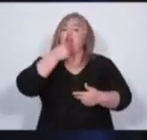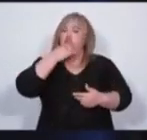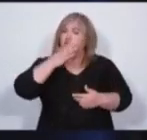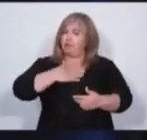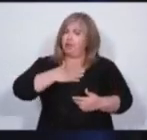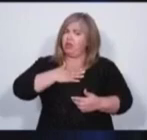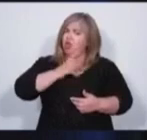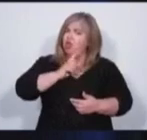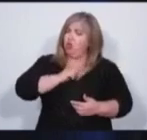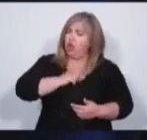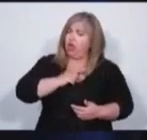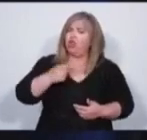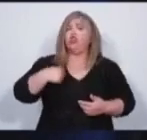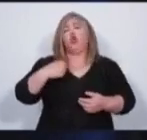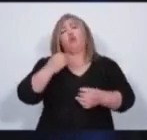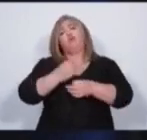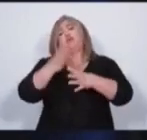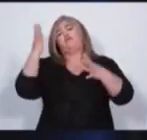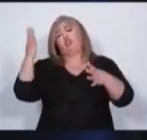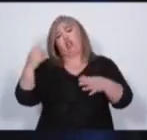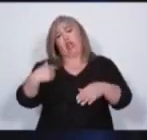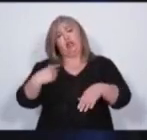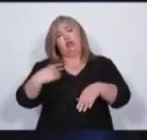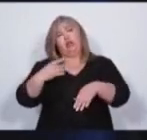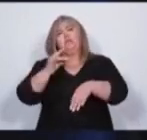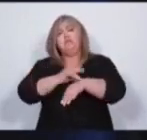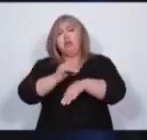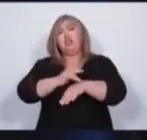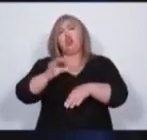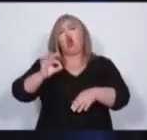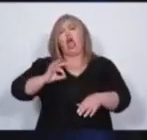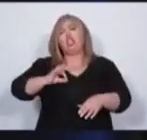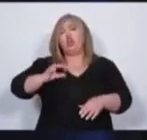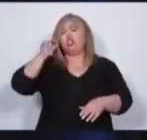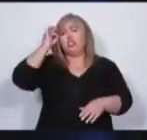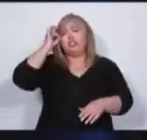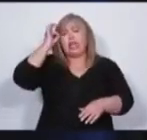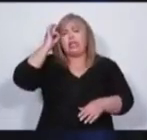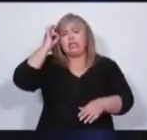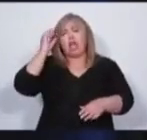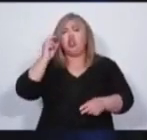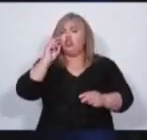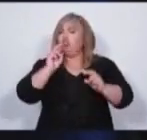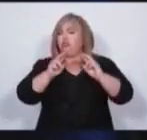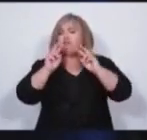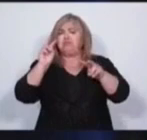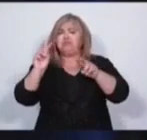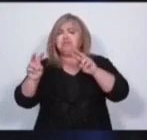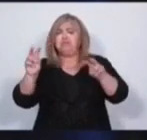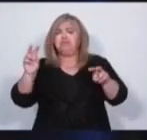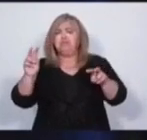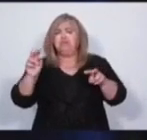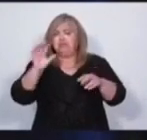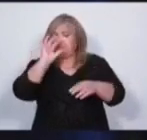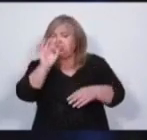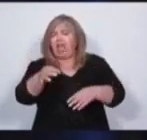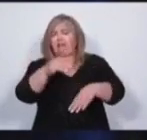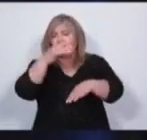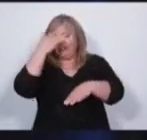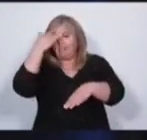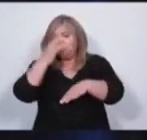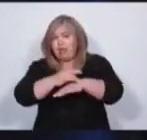Como profesional, como médico, durante 30 años veía el dolor de la gente que tenía su afección, su patología.